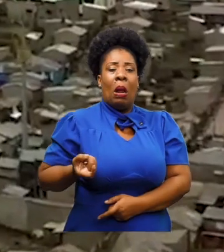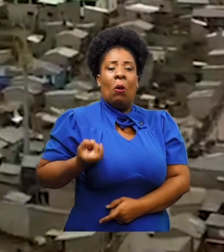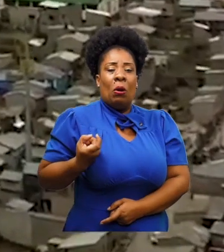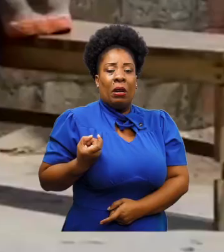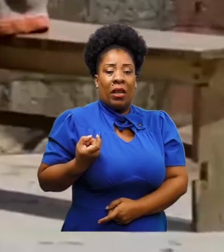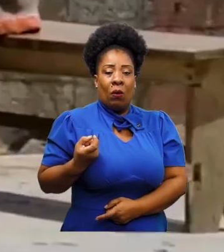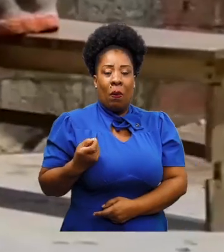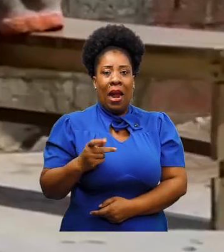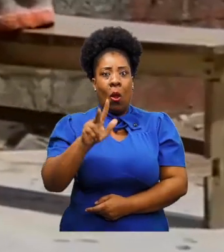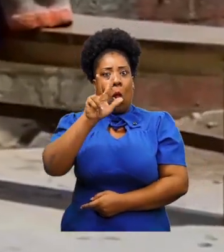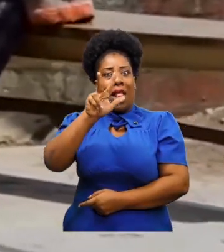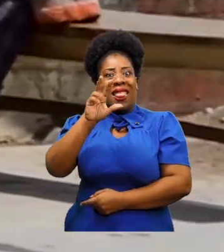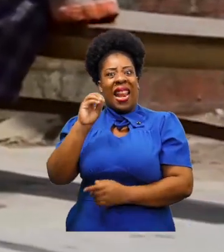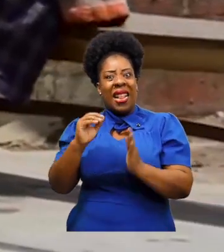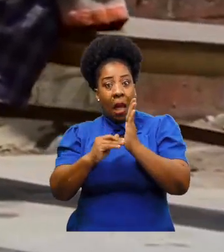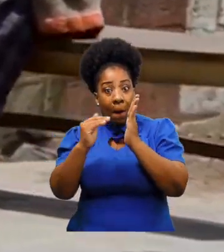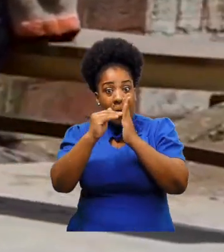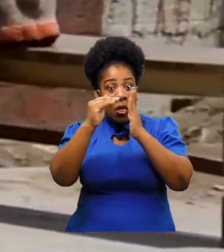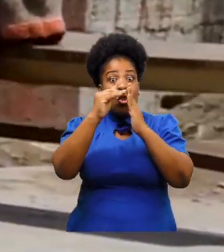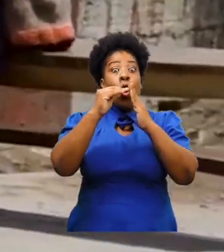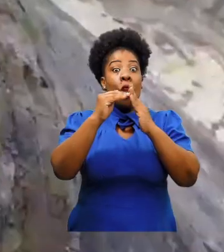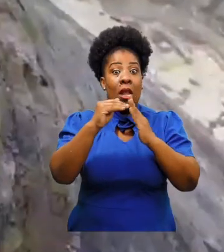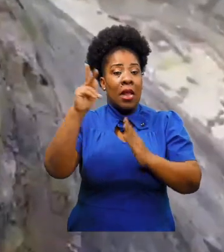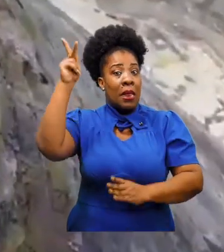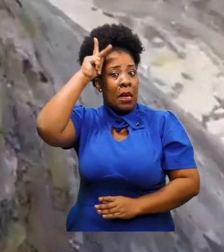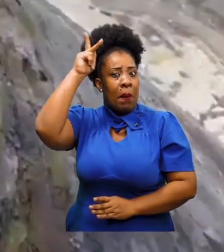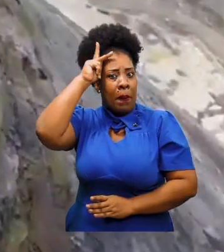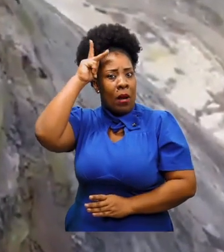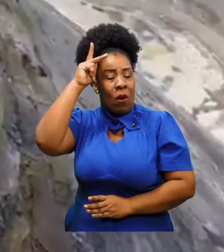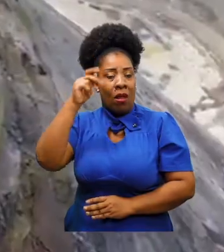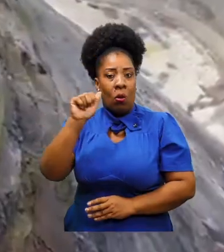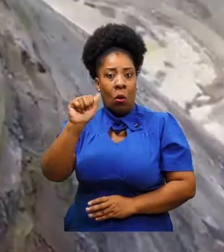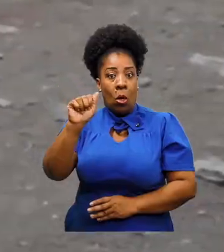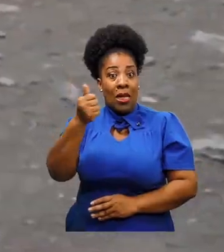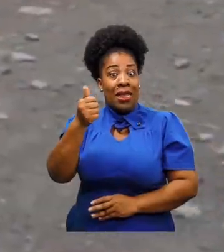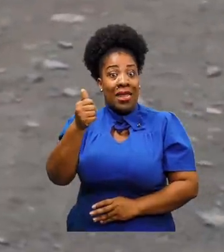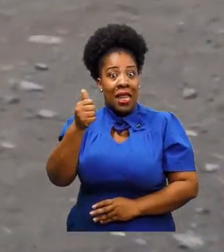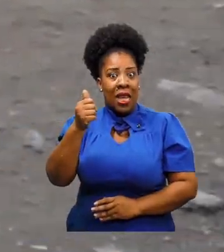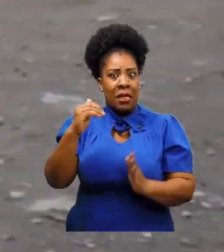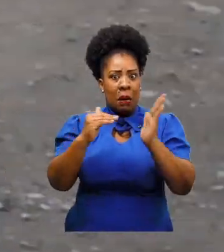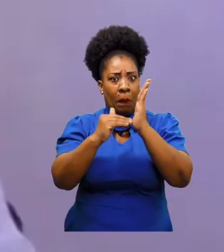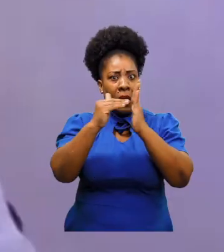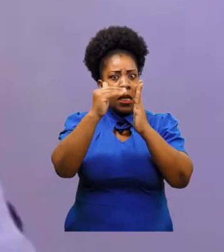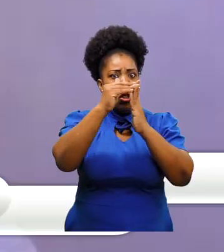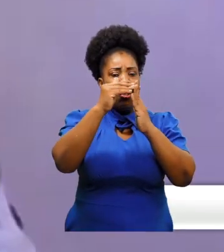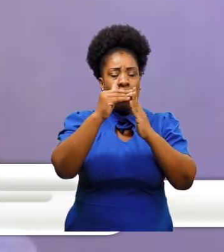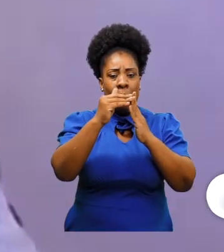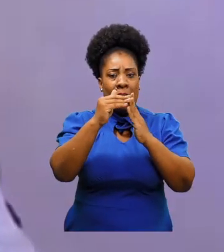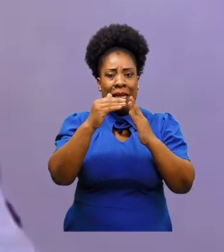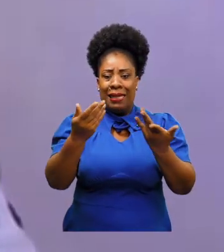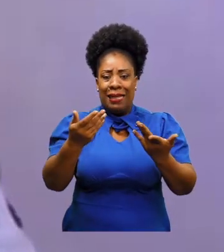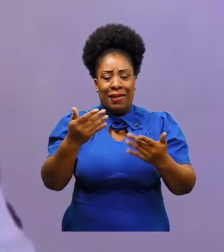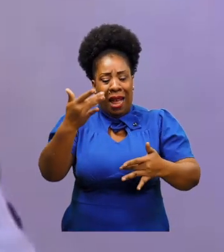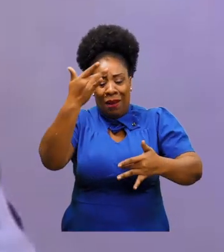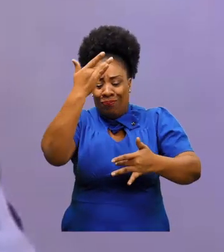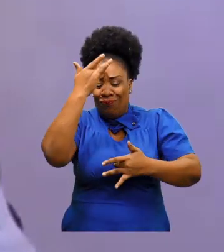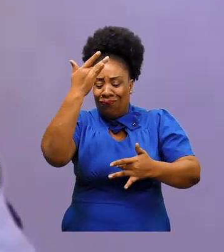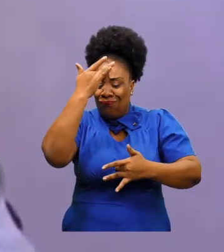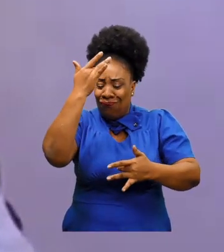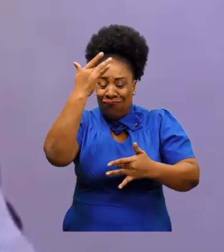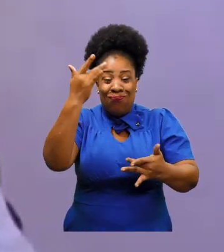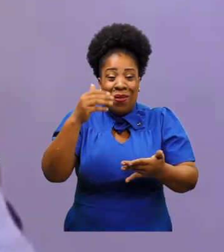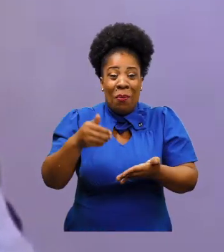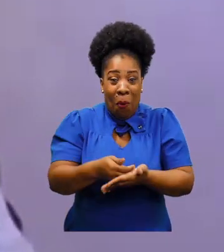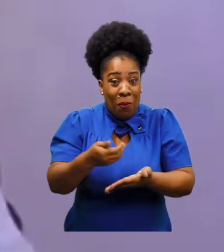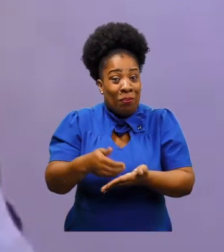De los 30 millones de peruanos y peruanas que somos, 10 millones de toda la población se encuentran en riesgo de